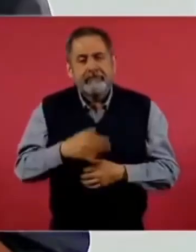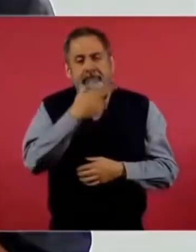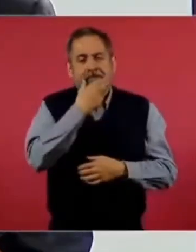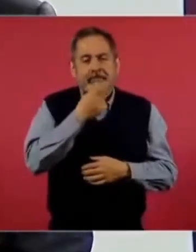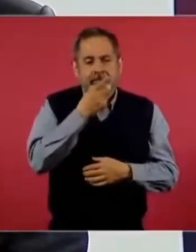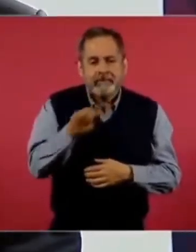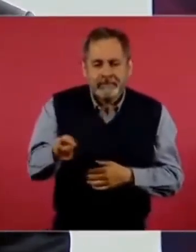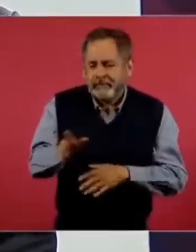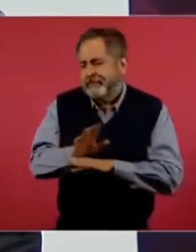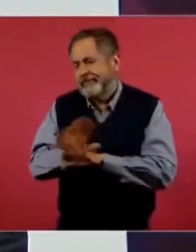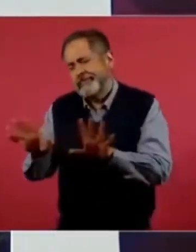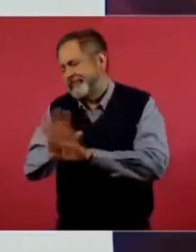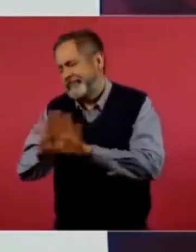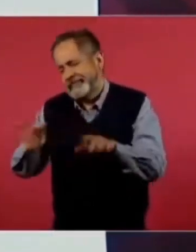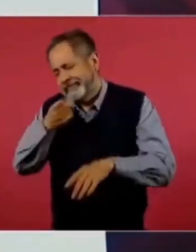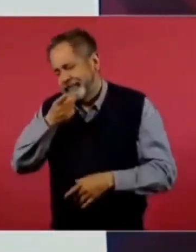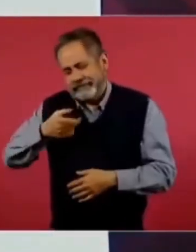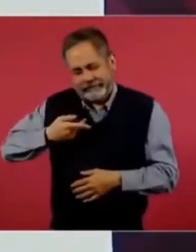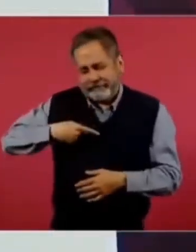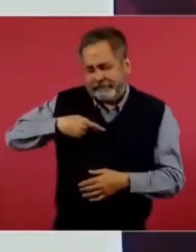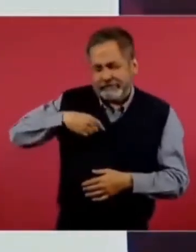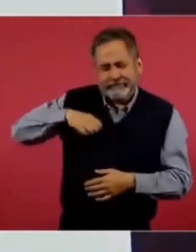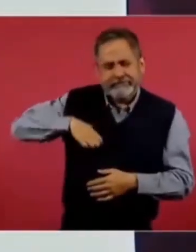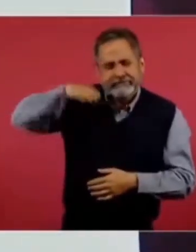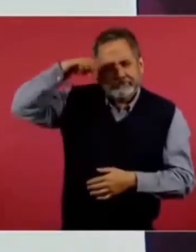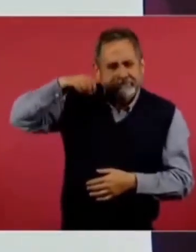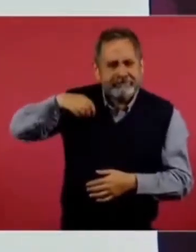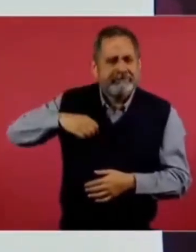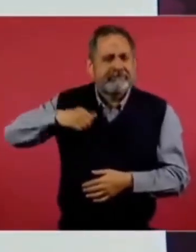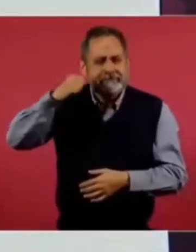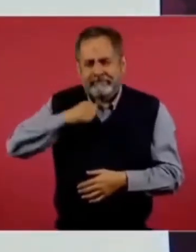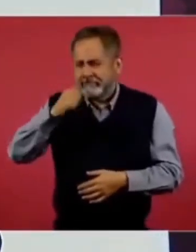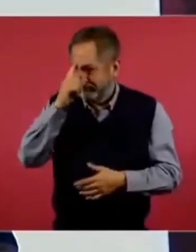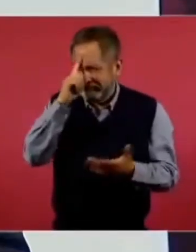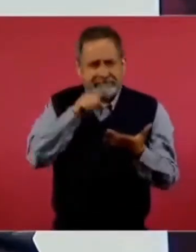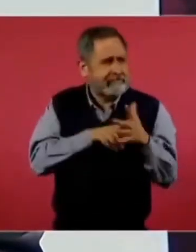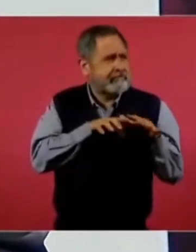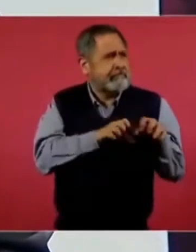ya estoy muy grande, siempre creí en esto,